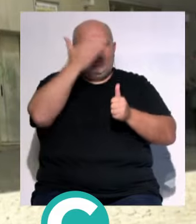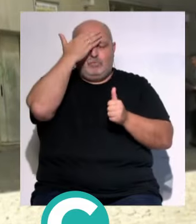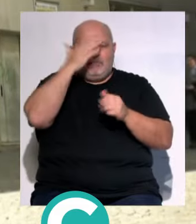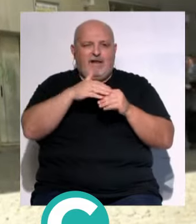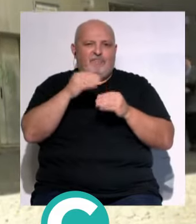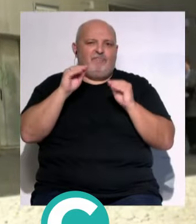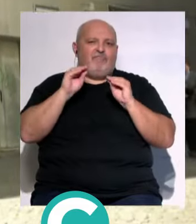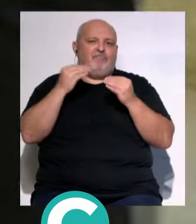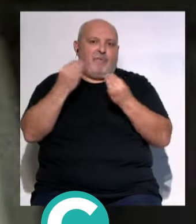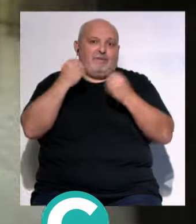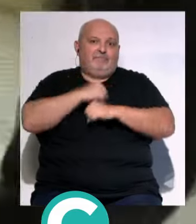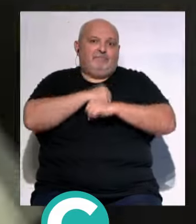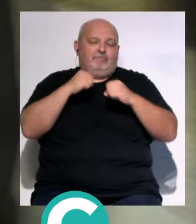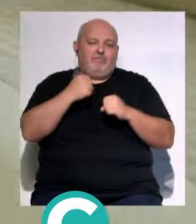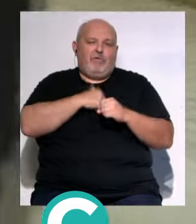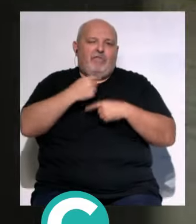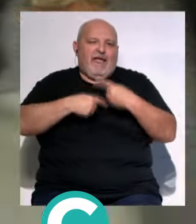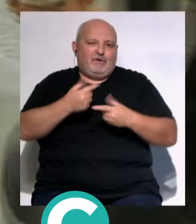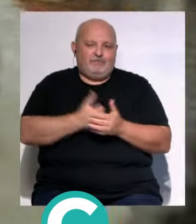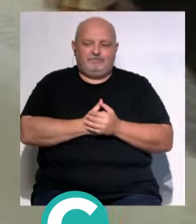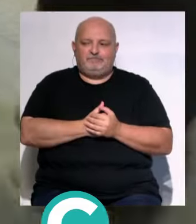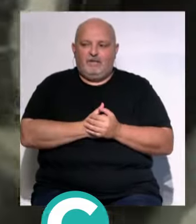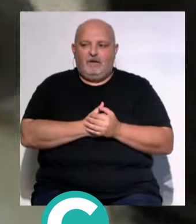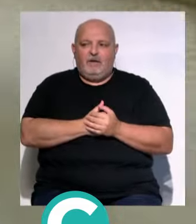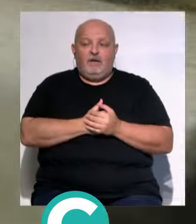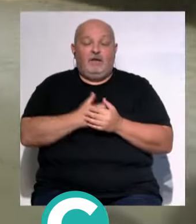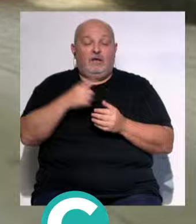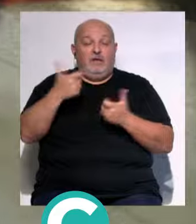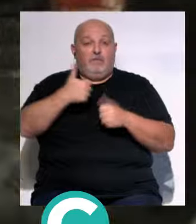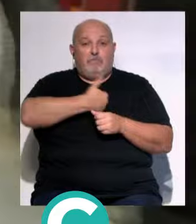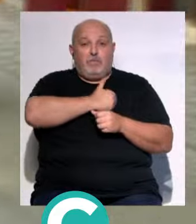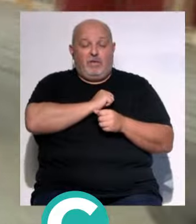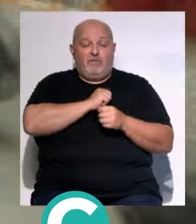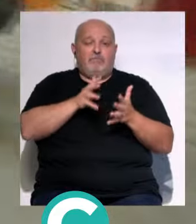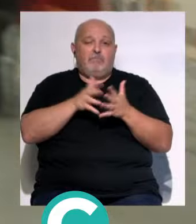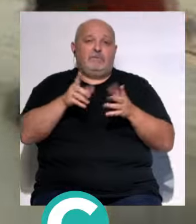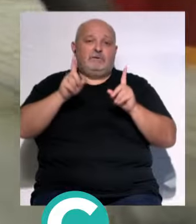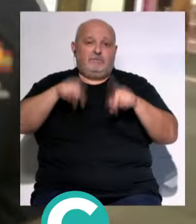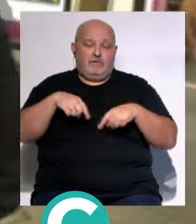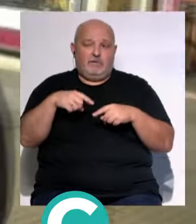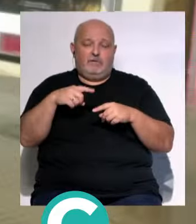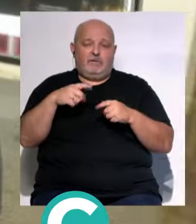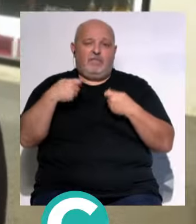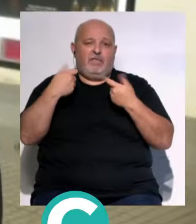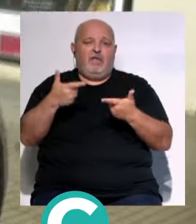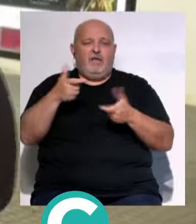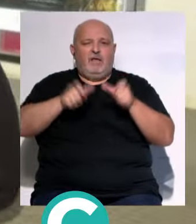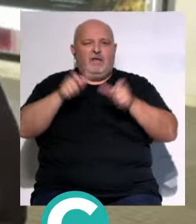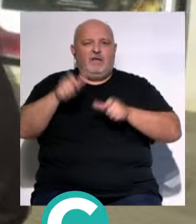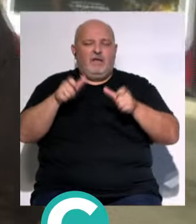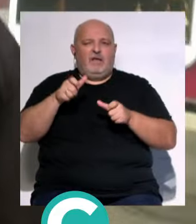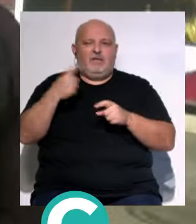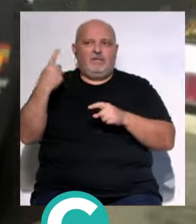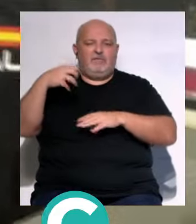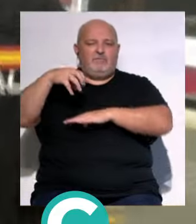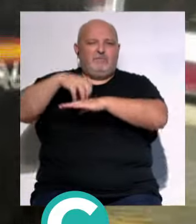formativo... ...de los quehaceres policiales diarios... ...unos funcionarios que vienen a incrementar... ...notablemente las dotaciones de personal... ...de las